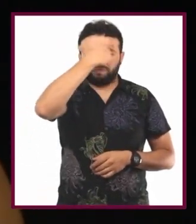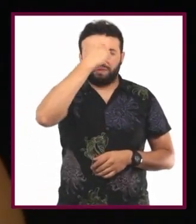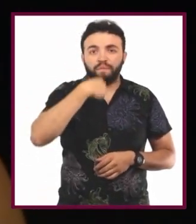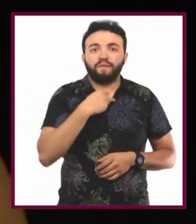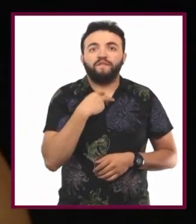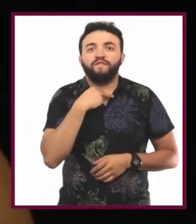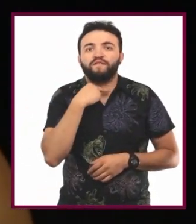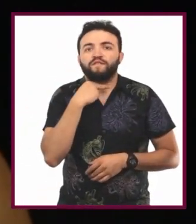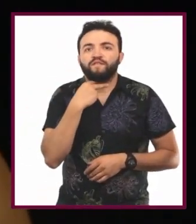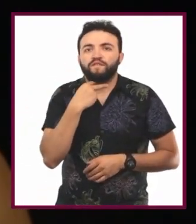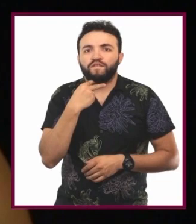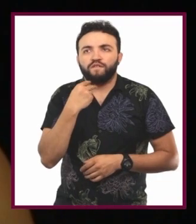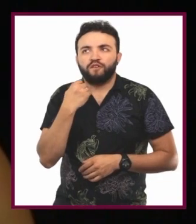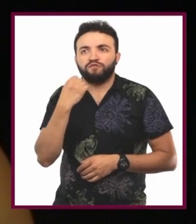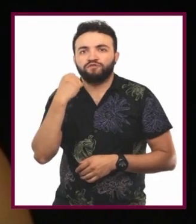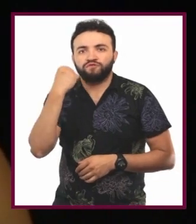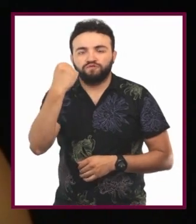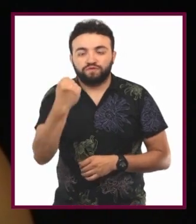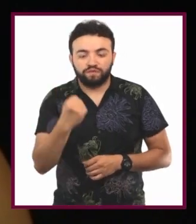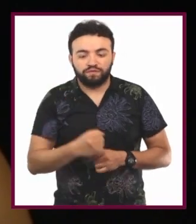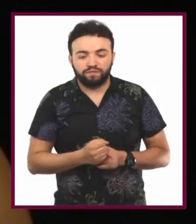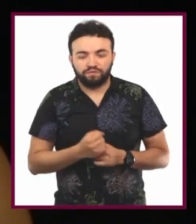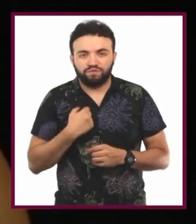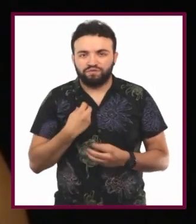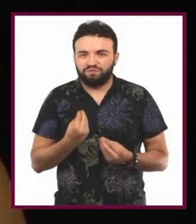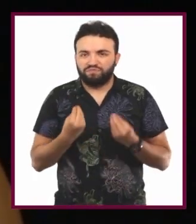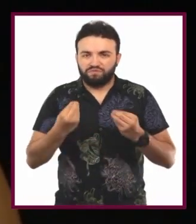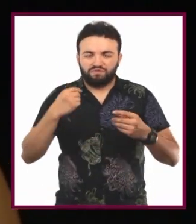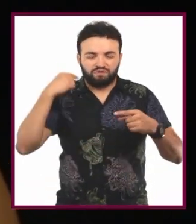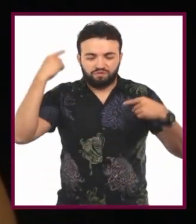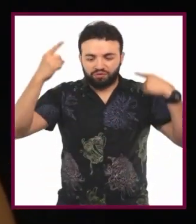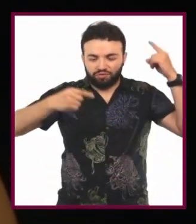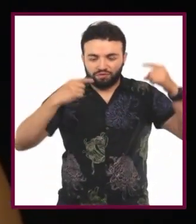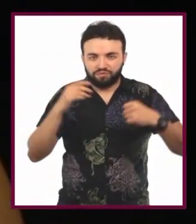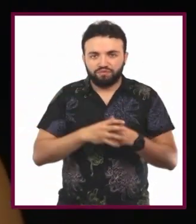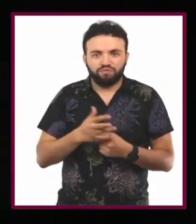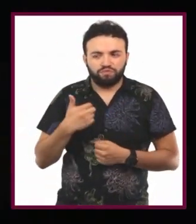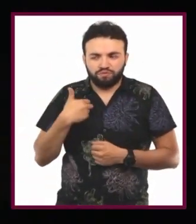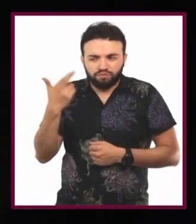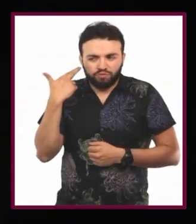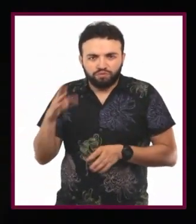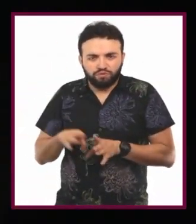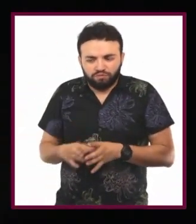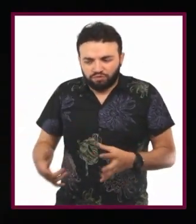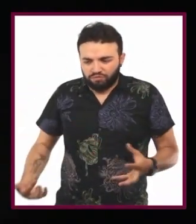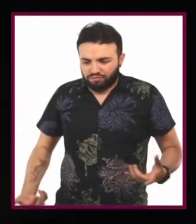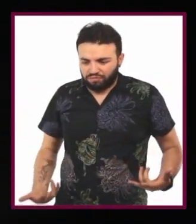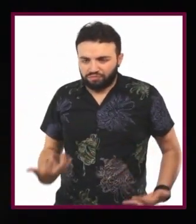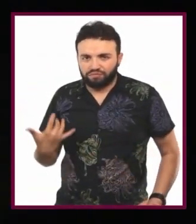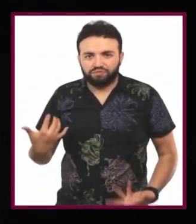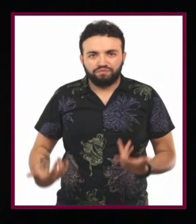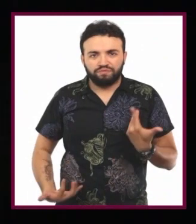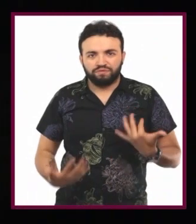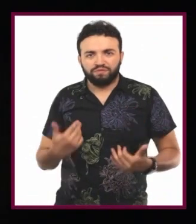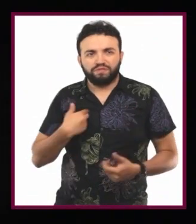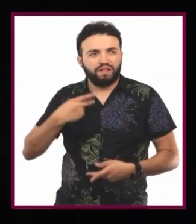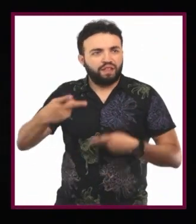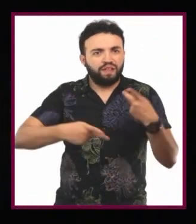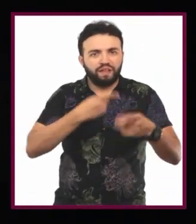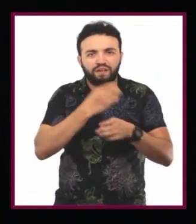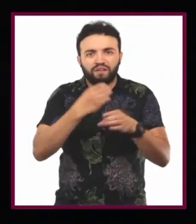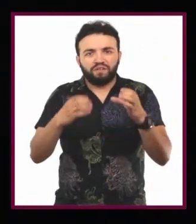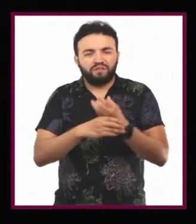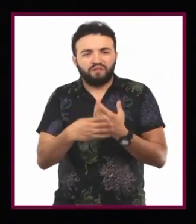pongo... Muy loco. ¿Y saben qué? Yo mismo escucho cómo me voy incendiando y cómo empiezo a decir cosas que no tienen sentido.